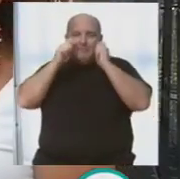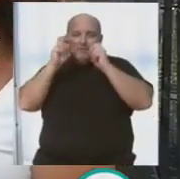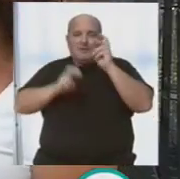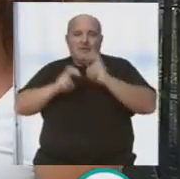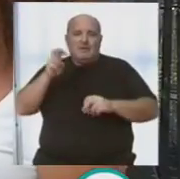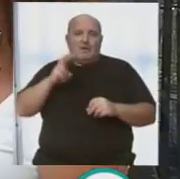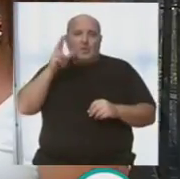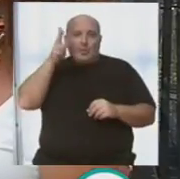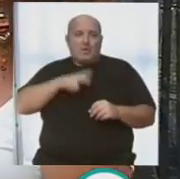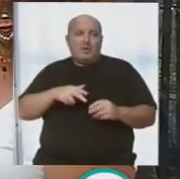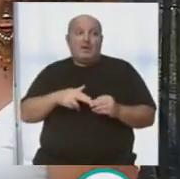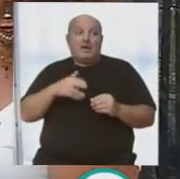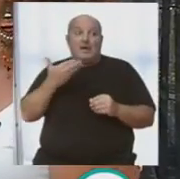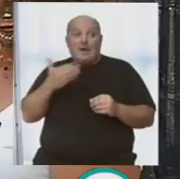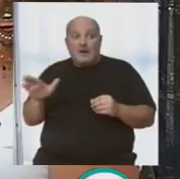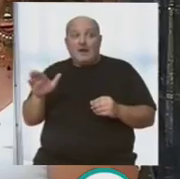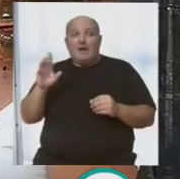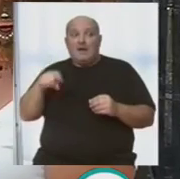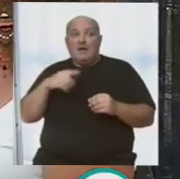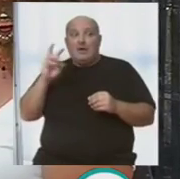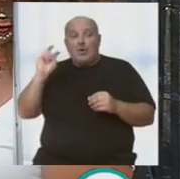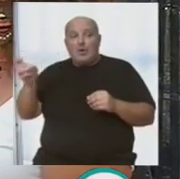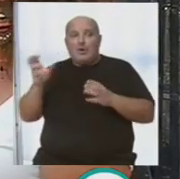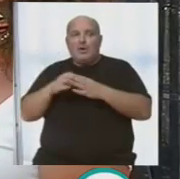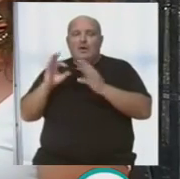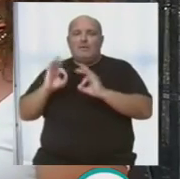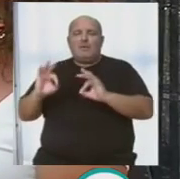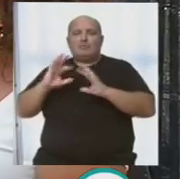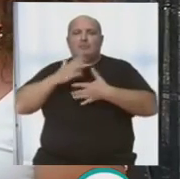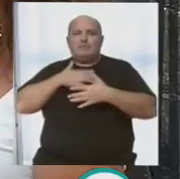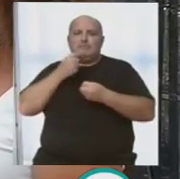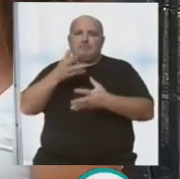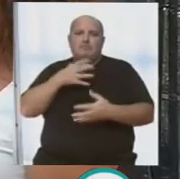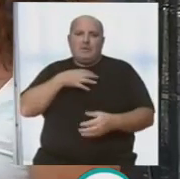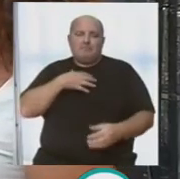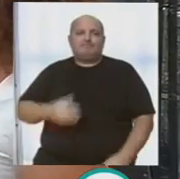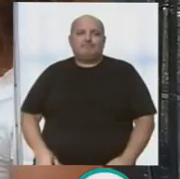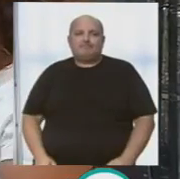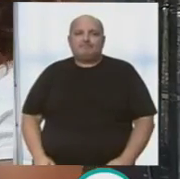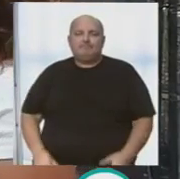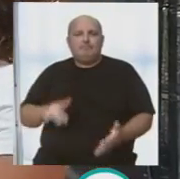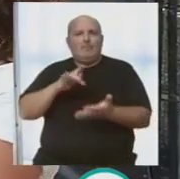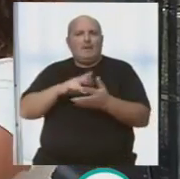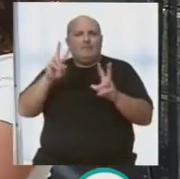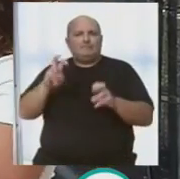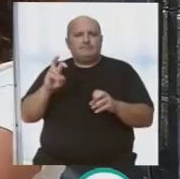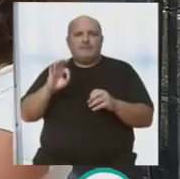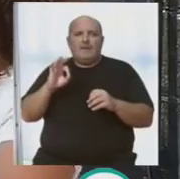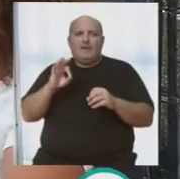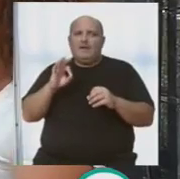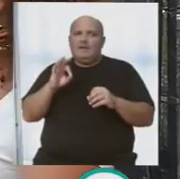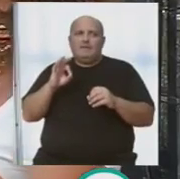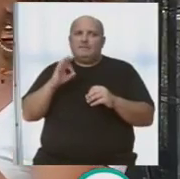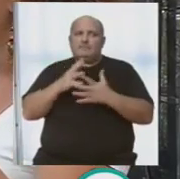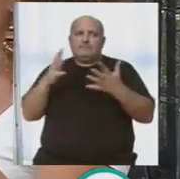cartel de lujo este día, y además vamos a tener también otra sorpresa más que ya te lo diré en su momento. Ese es el día grande, ¿no?, digamos, dentro de ese